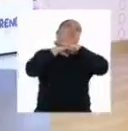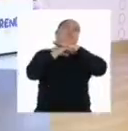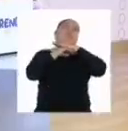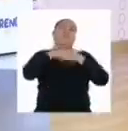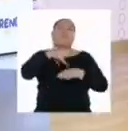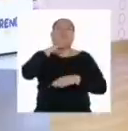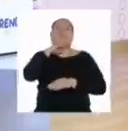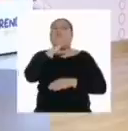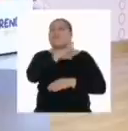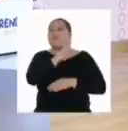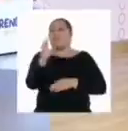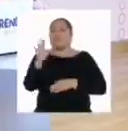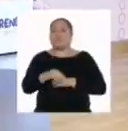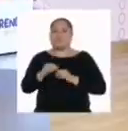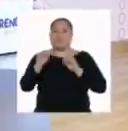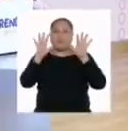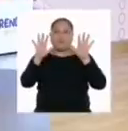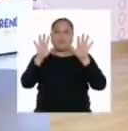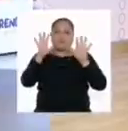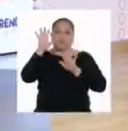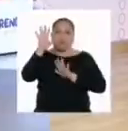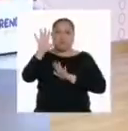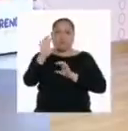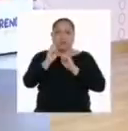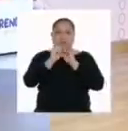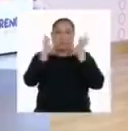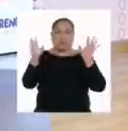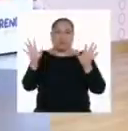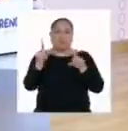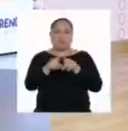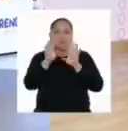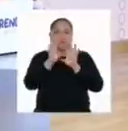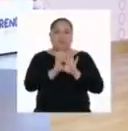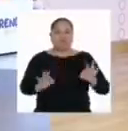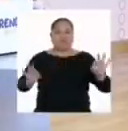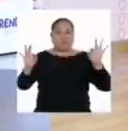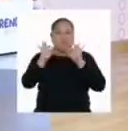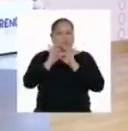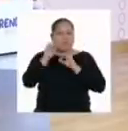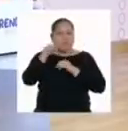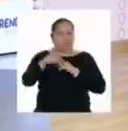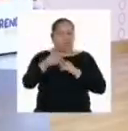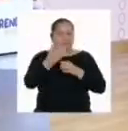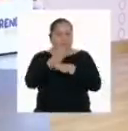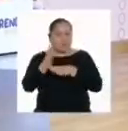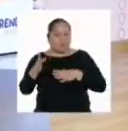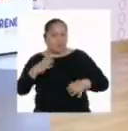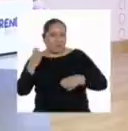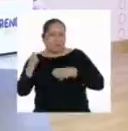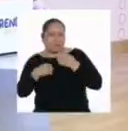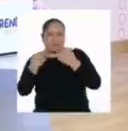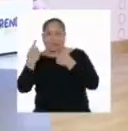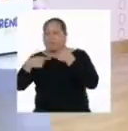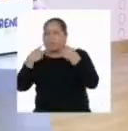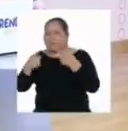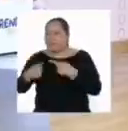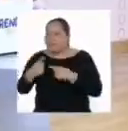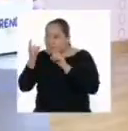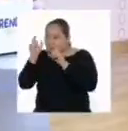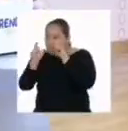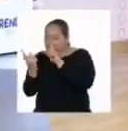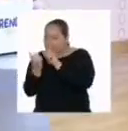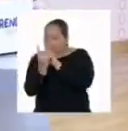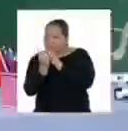Durante estos 15 días, también aprendimos la importancia en compartir nuestras emociones y contarles a las personas más cercanas